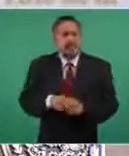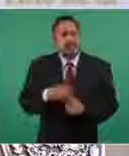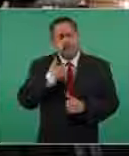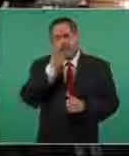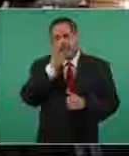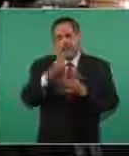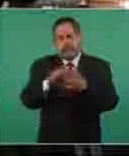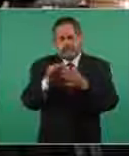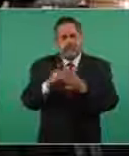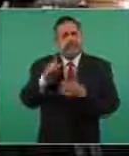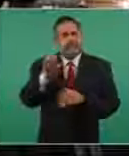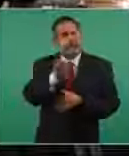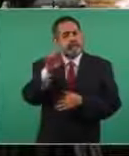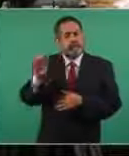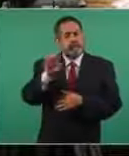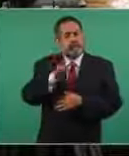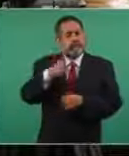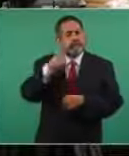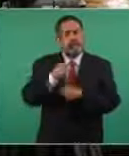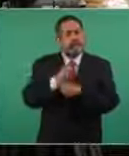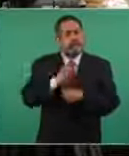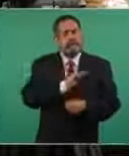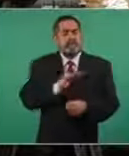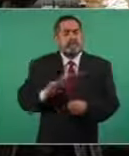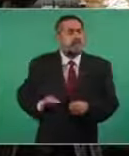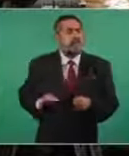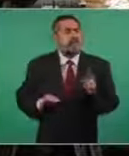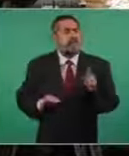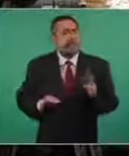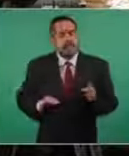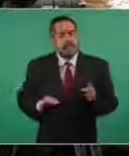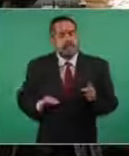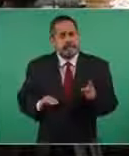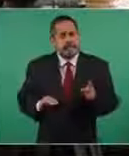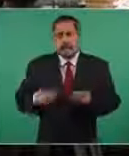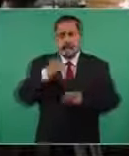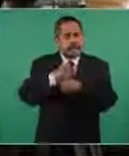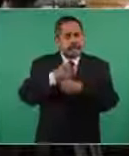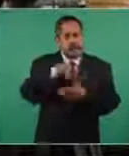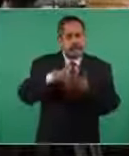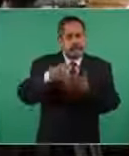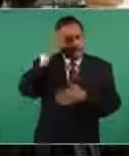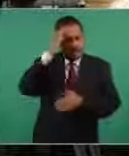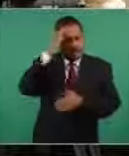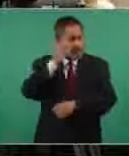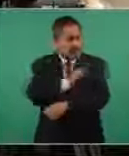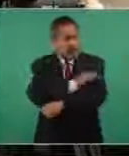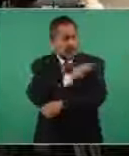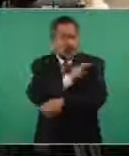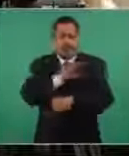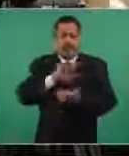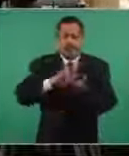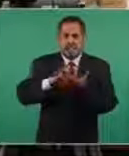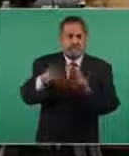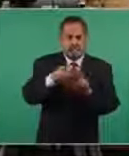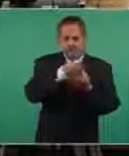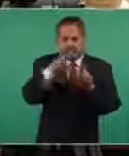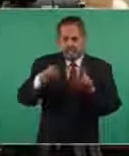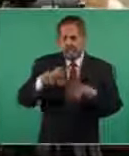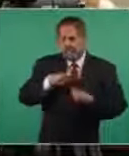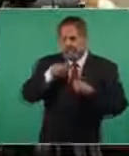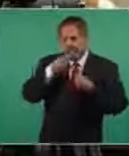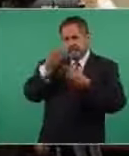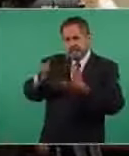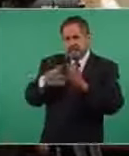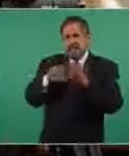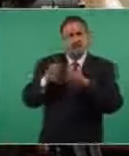decirle que Ensenada es el primer municipio que va en primer lugar en cuanto a las vacunas, gracias a la organización. Se lo quiero comentar de